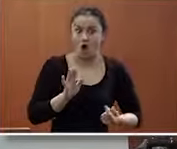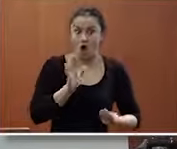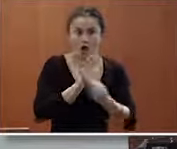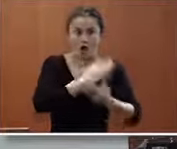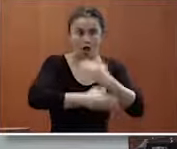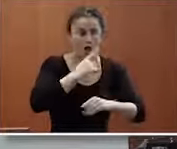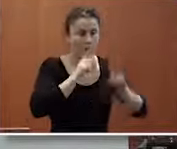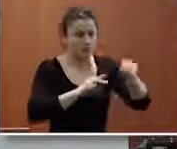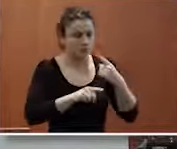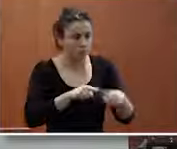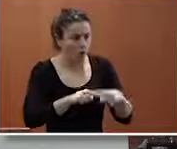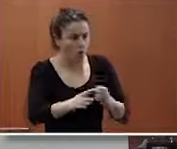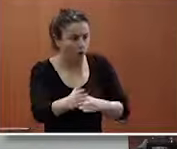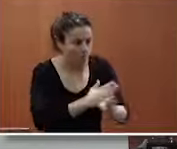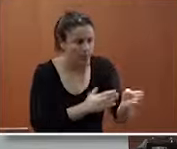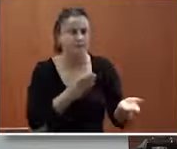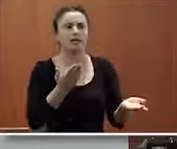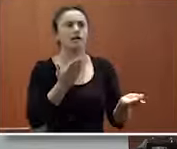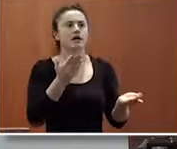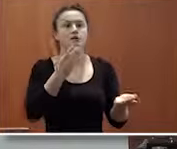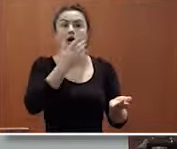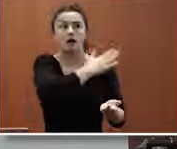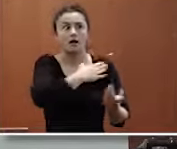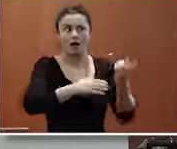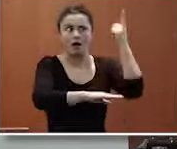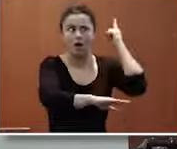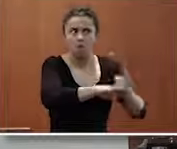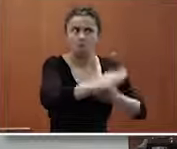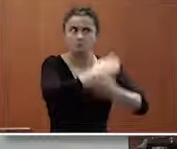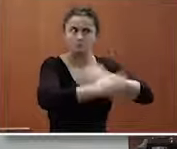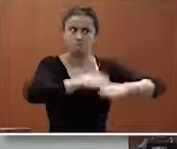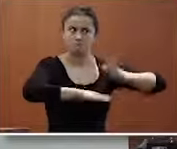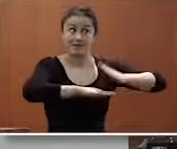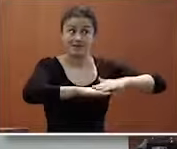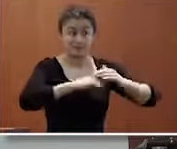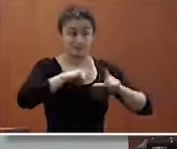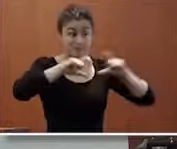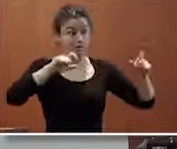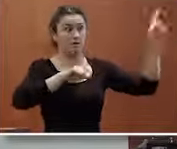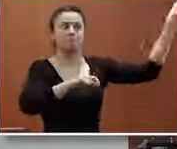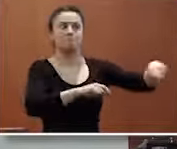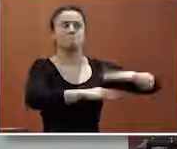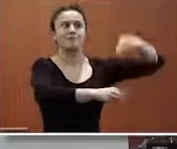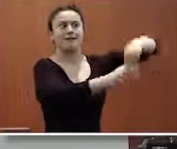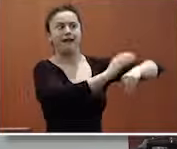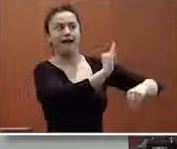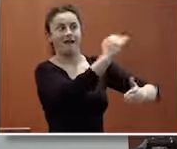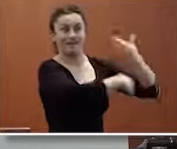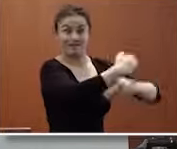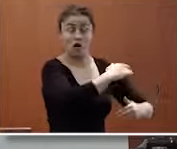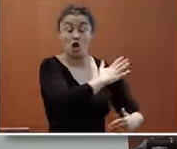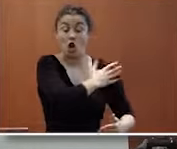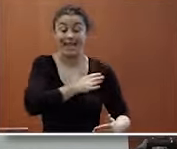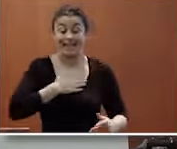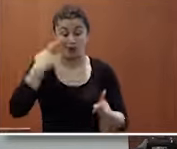sean productos accesibles donde se pida que se incorpore personas con discapacidad en las plantillas de las empresas que concurren etcétera que al otro lado que al otro